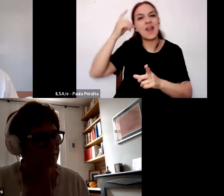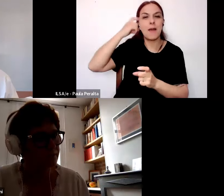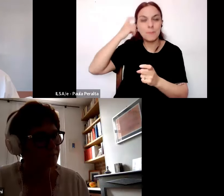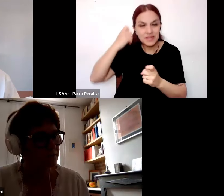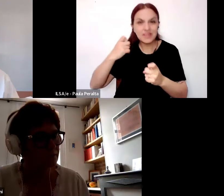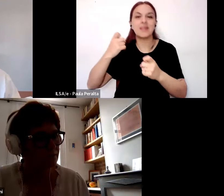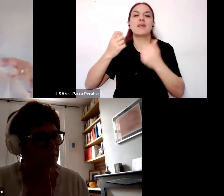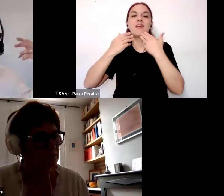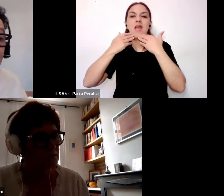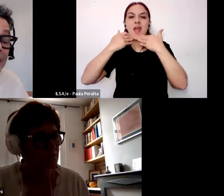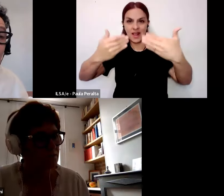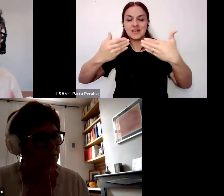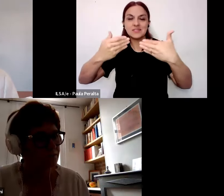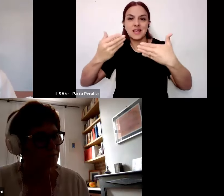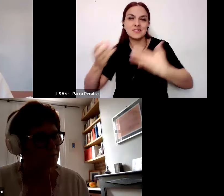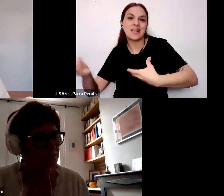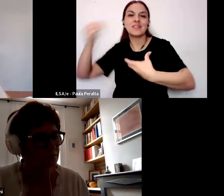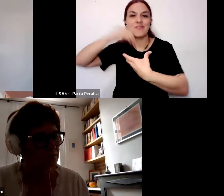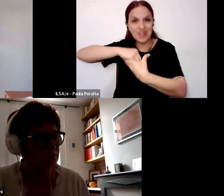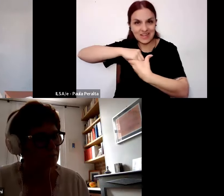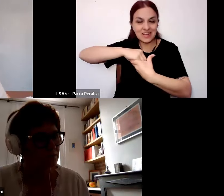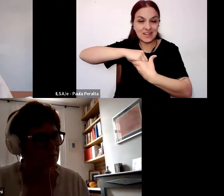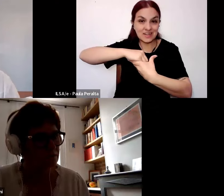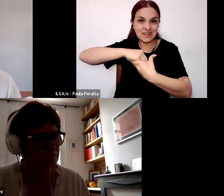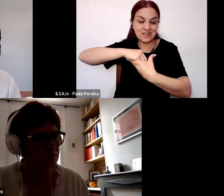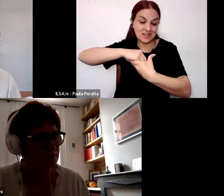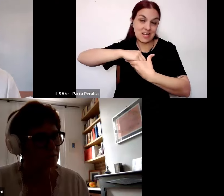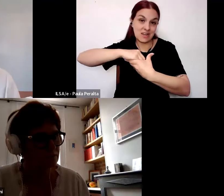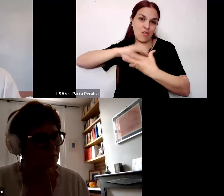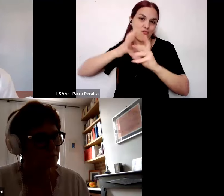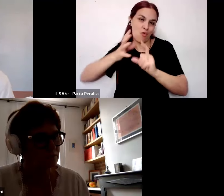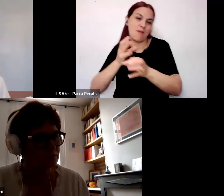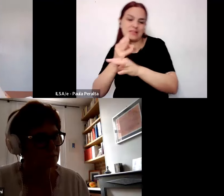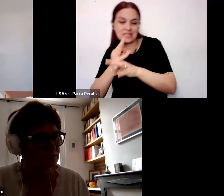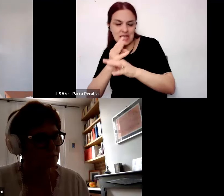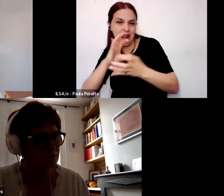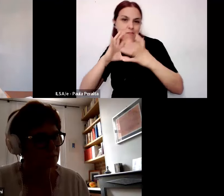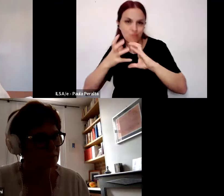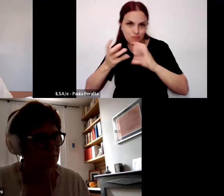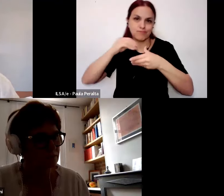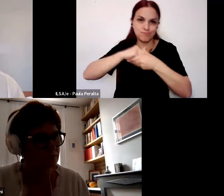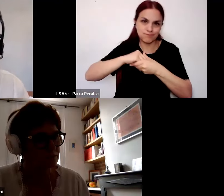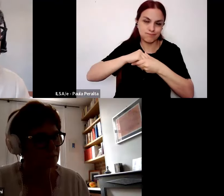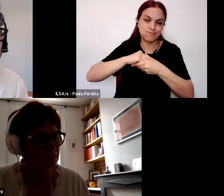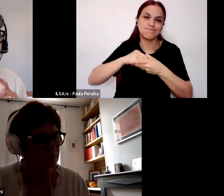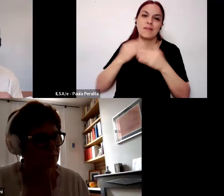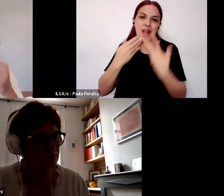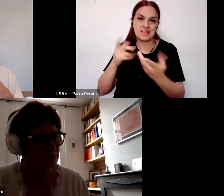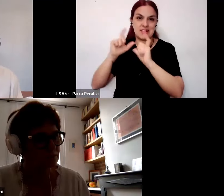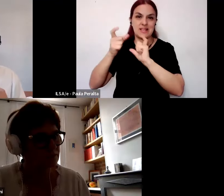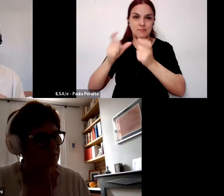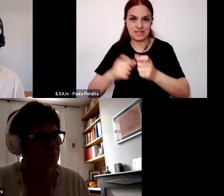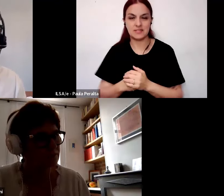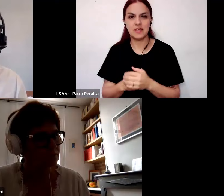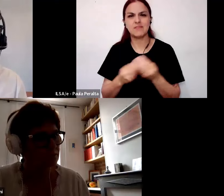intervenir intelectual y metodológicamente con el saber de experiencia es decir que